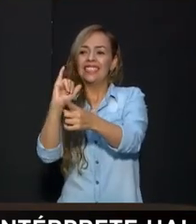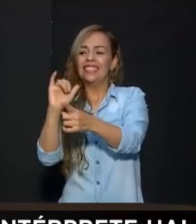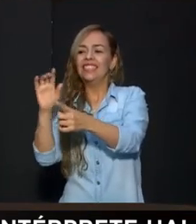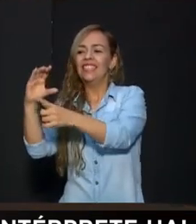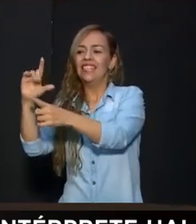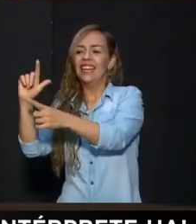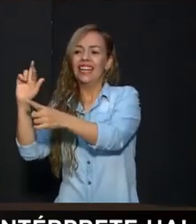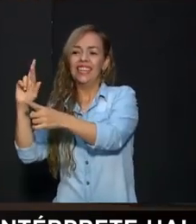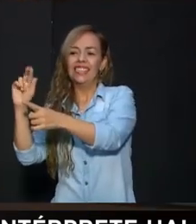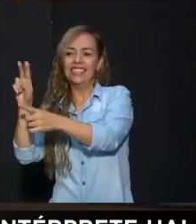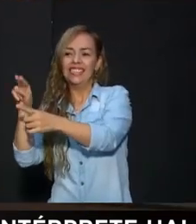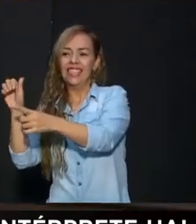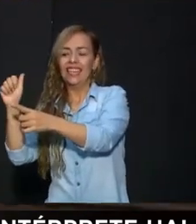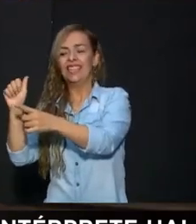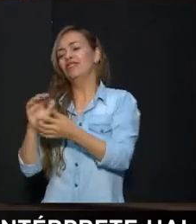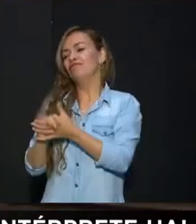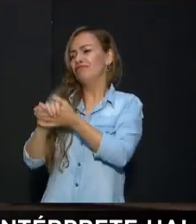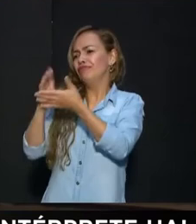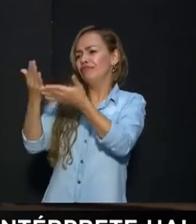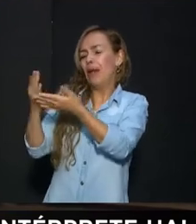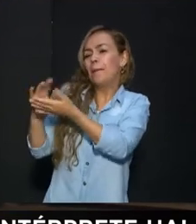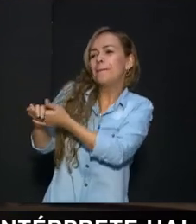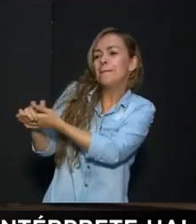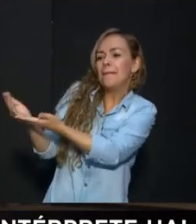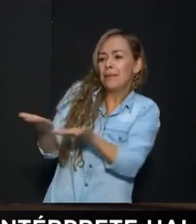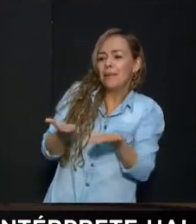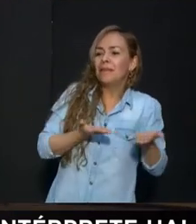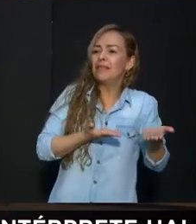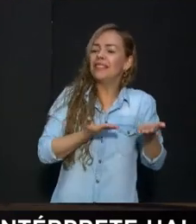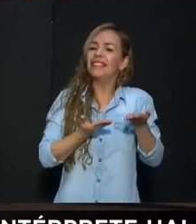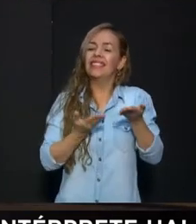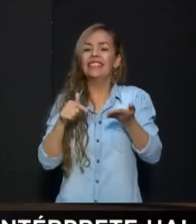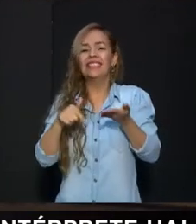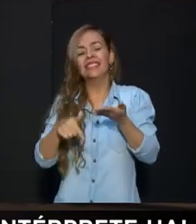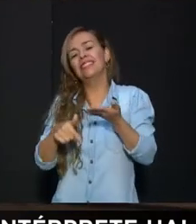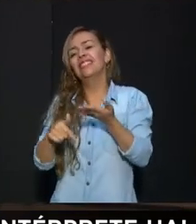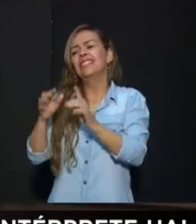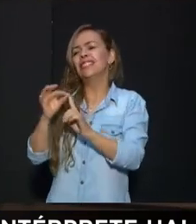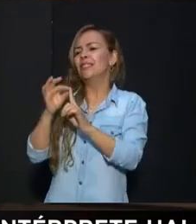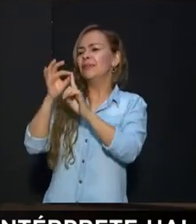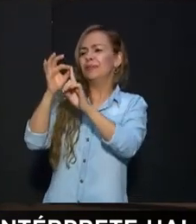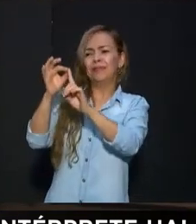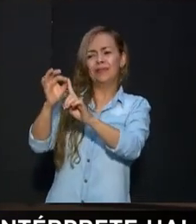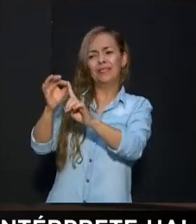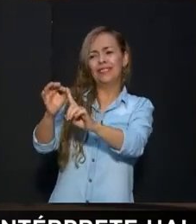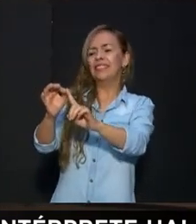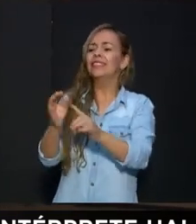tenerlas es un placer Bienvenidas al programa, de una manera genial